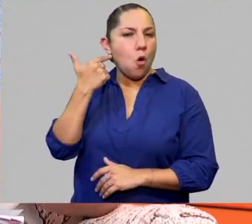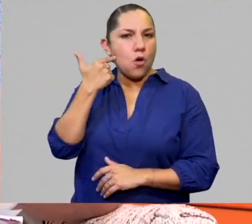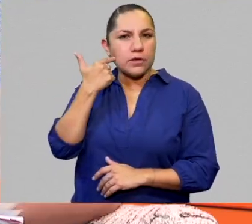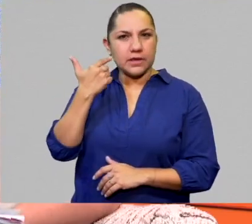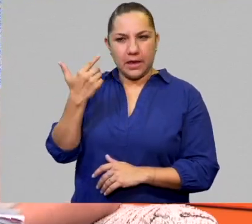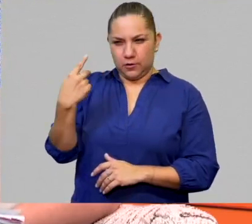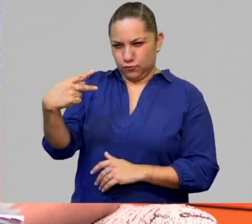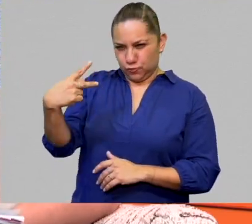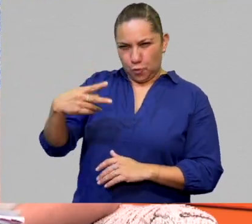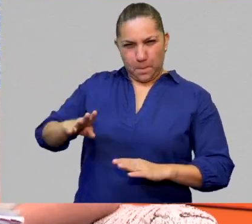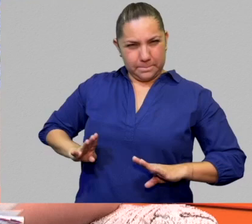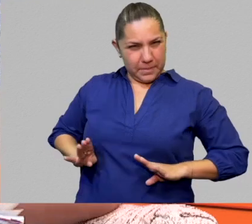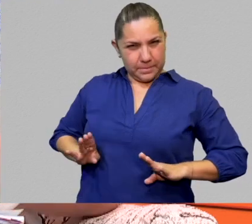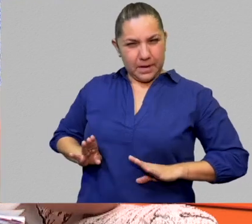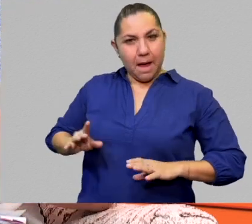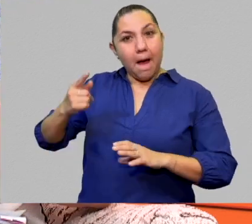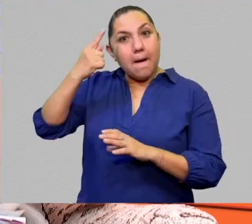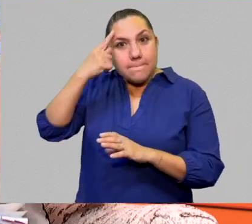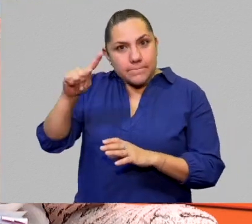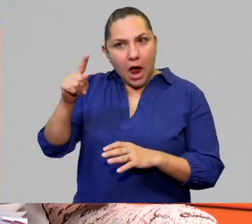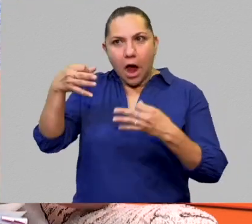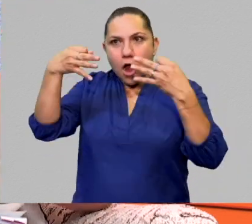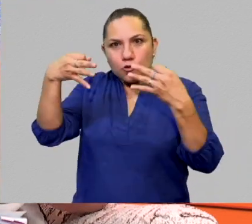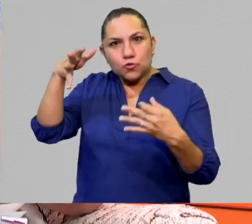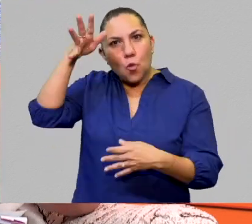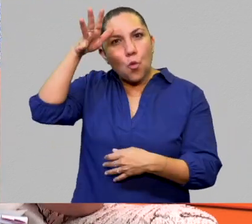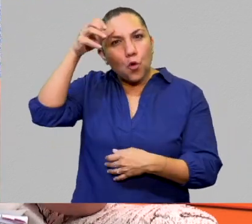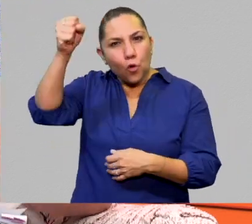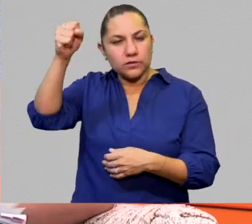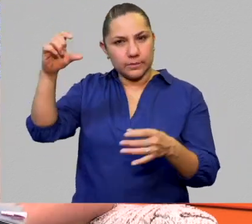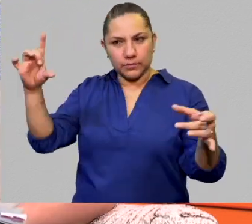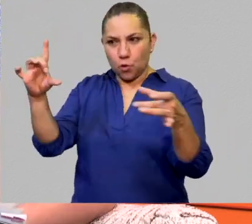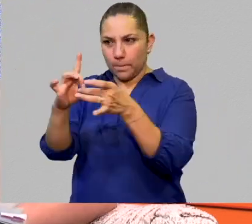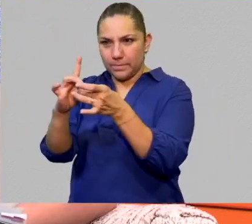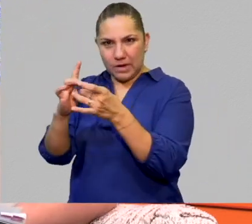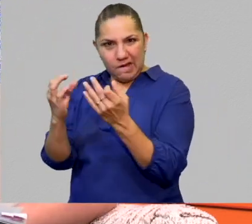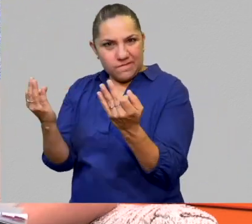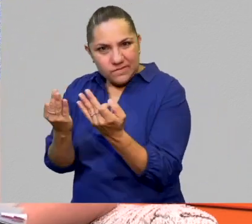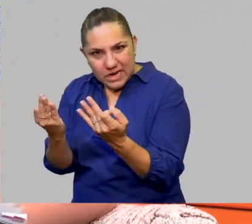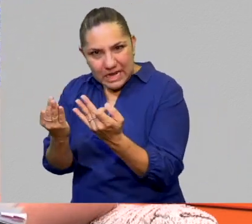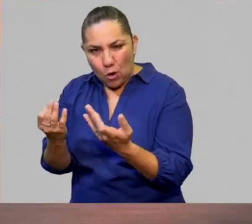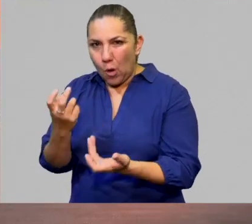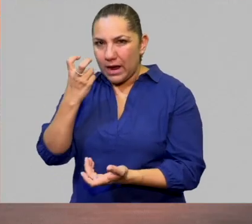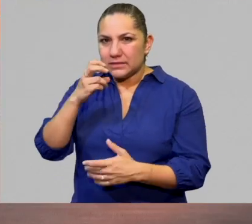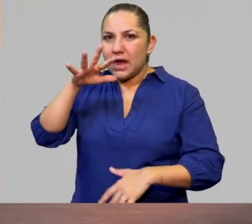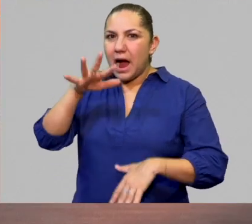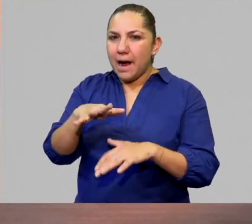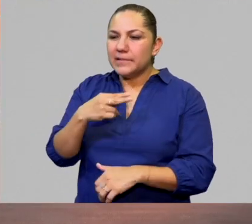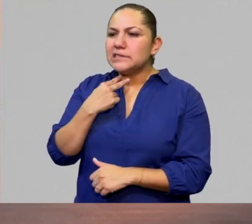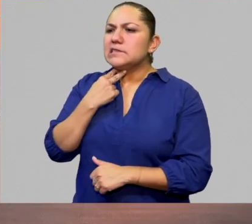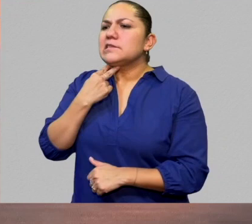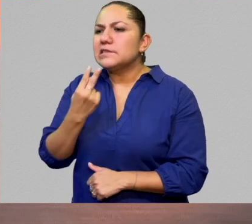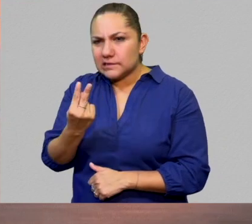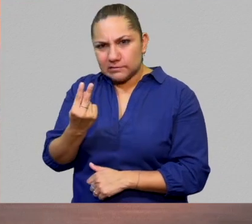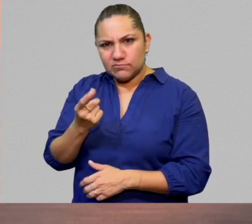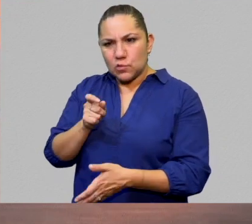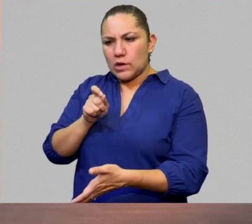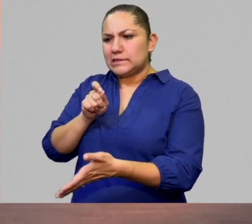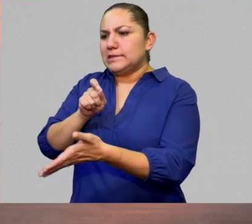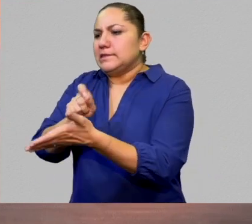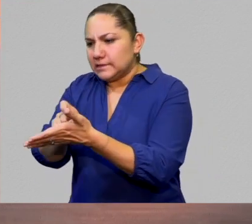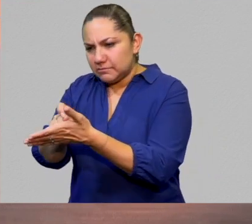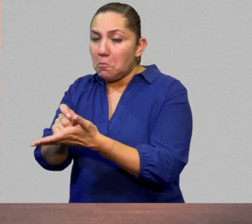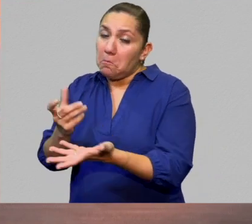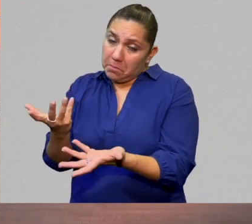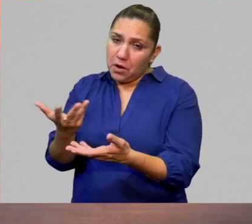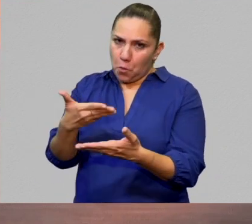sonido propio para decir frío, ¿no? Entonces, a veces sí hay que forzarlo un poquito, pero es un gran logro